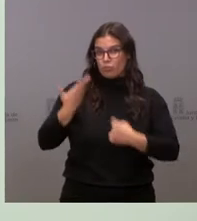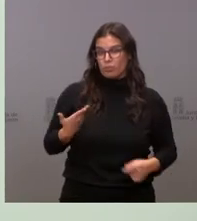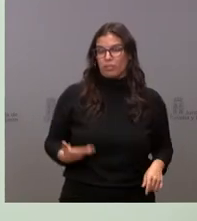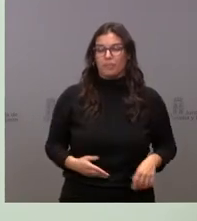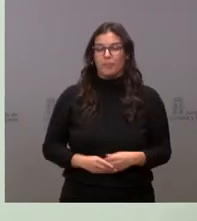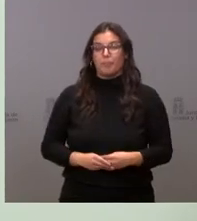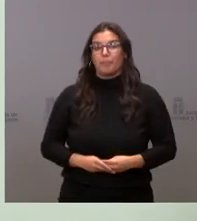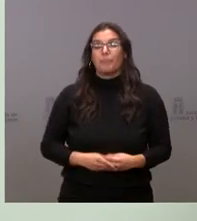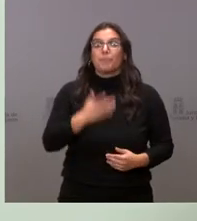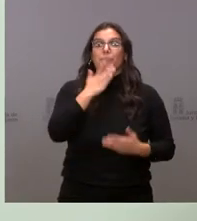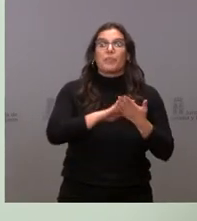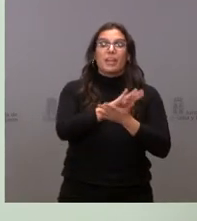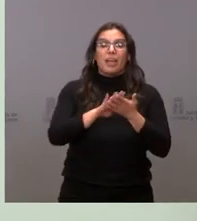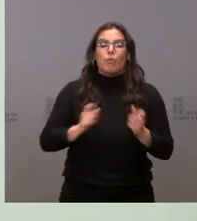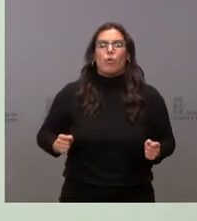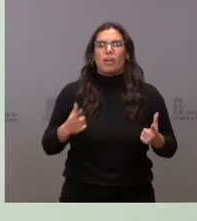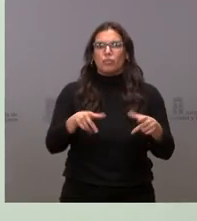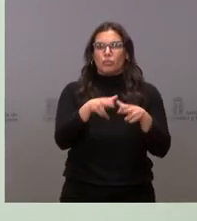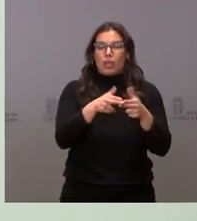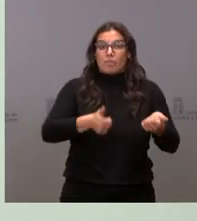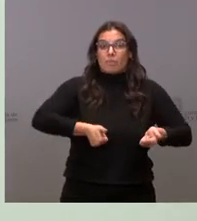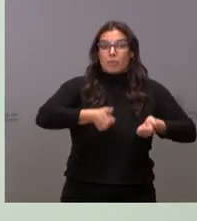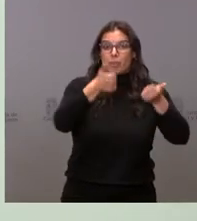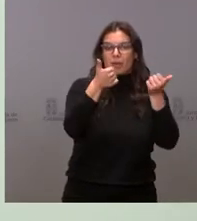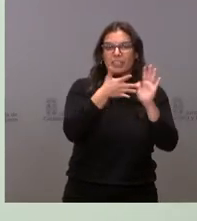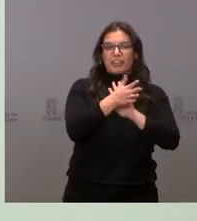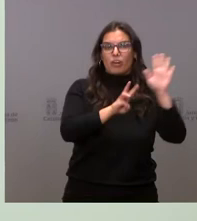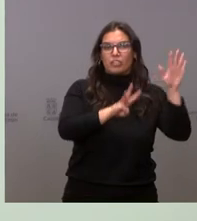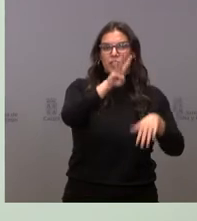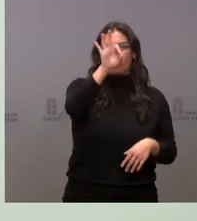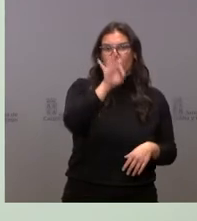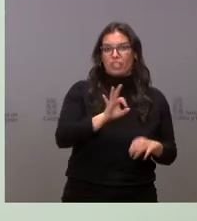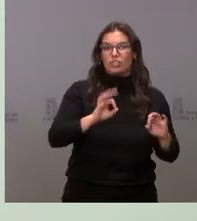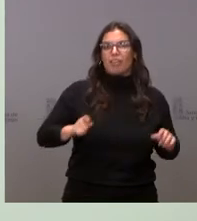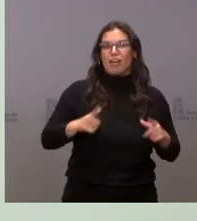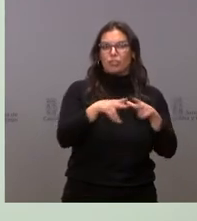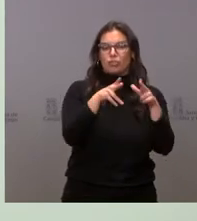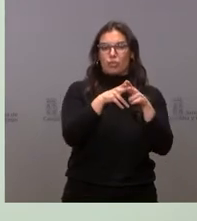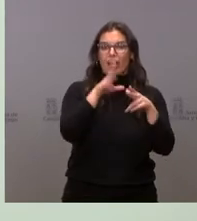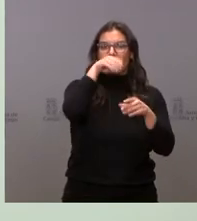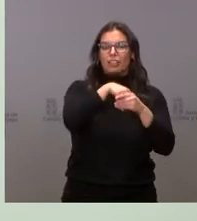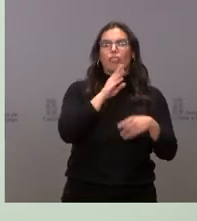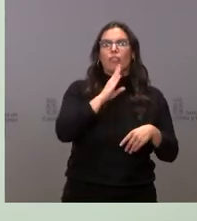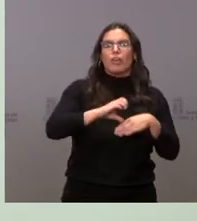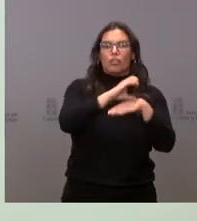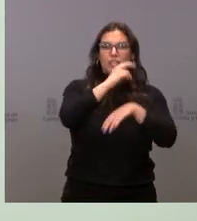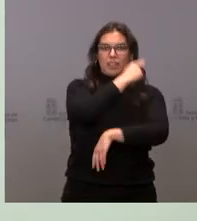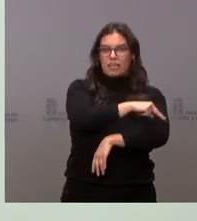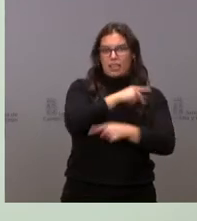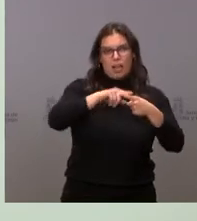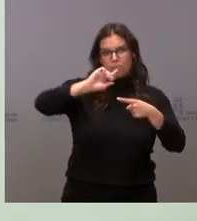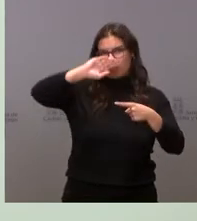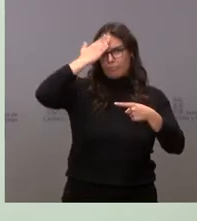Cuando hablo de más gasto social, el 83% del gasto social está en la Consejería de Sanidad, que es la más